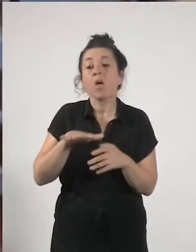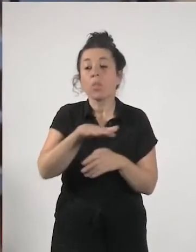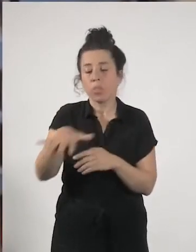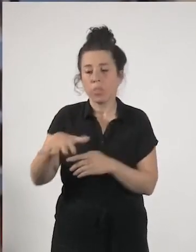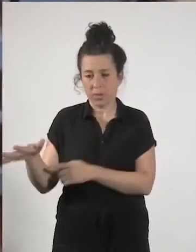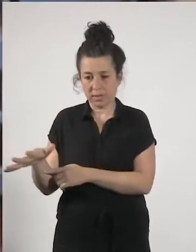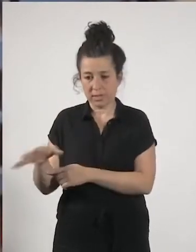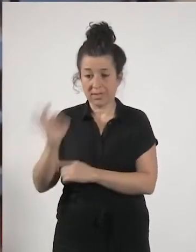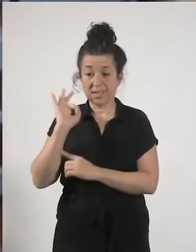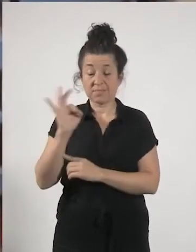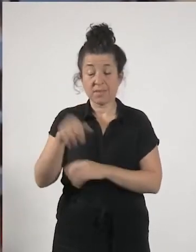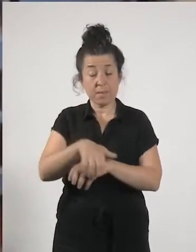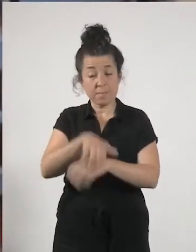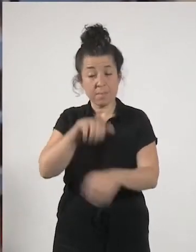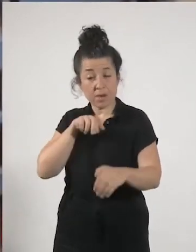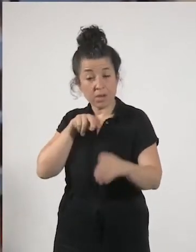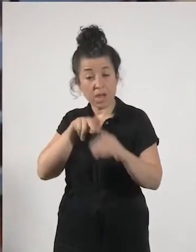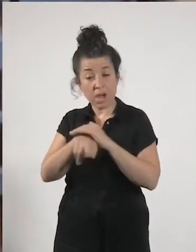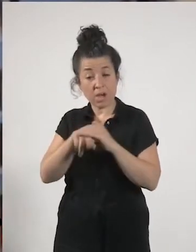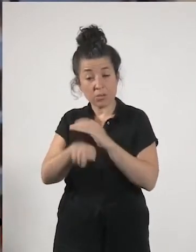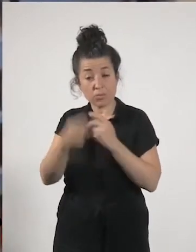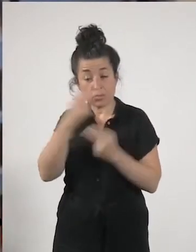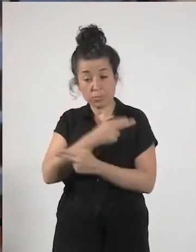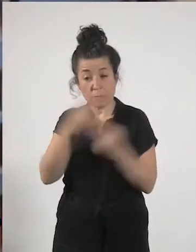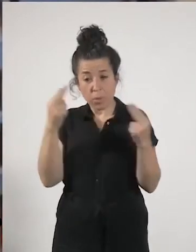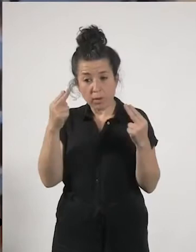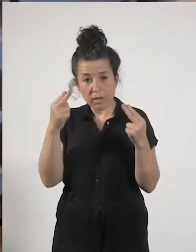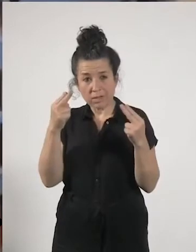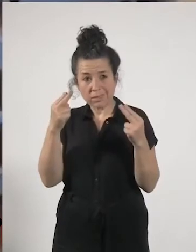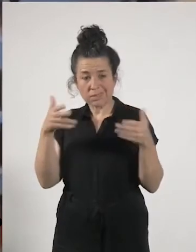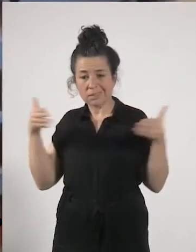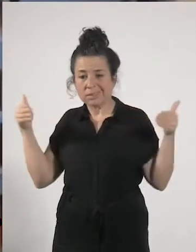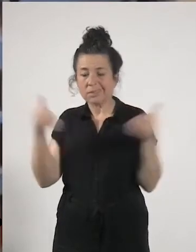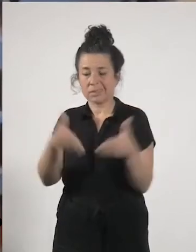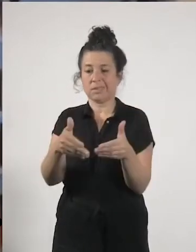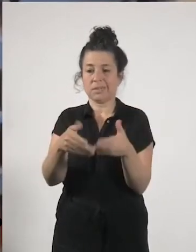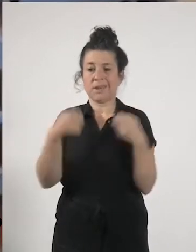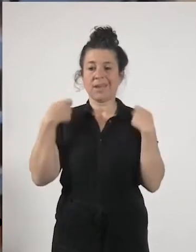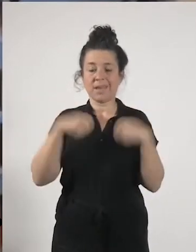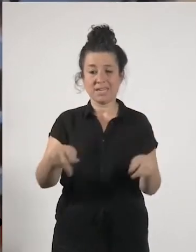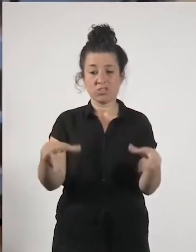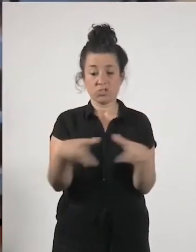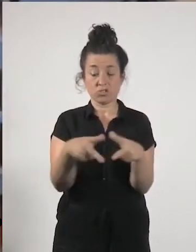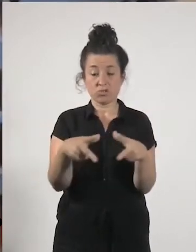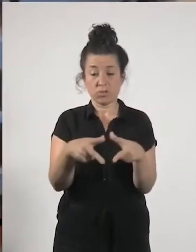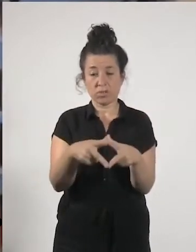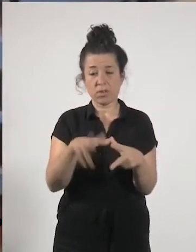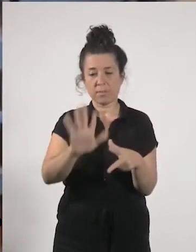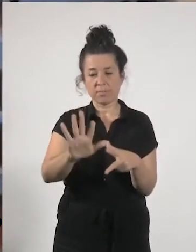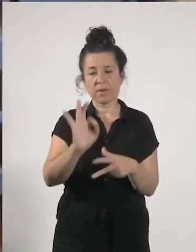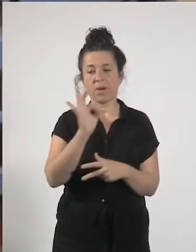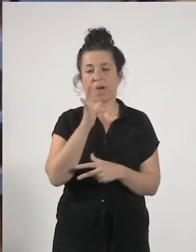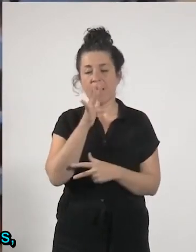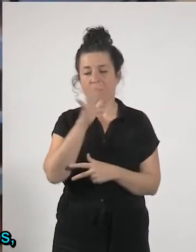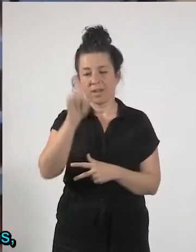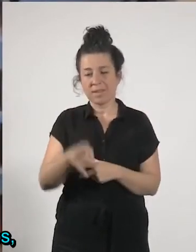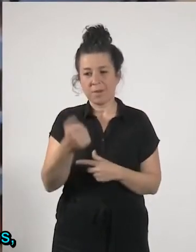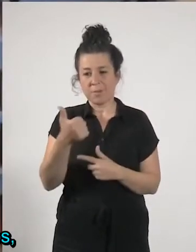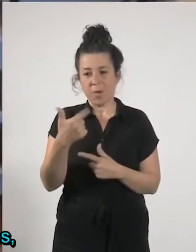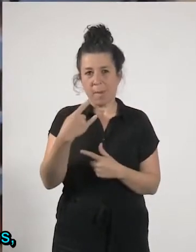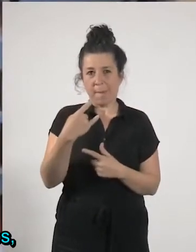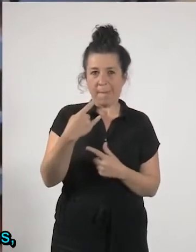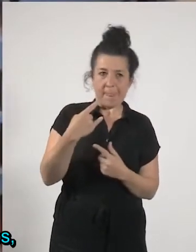destinan a gastos sociales pero ahora como también existe también yo creo la tentación de